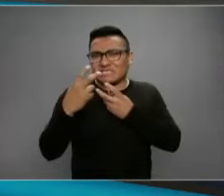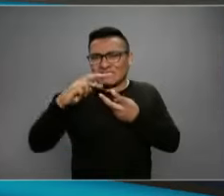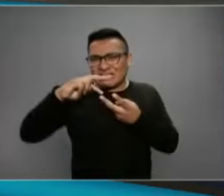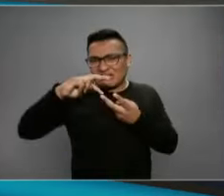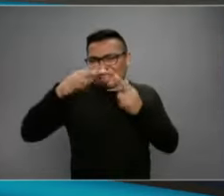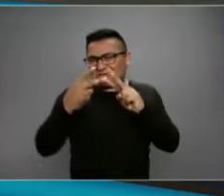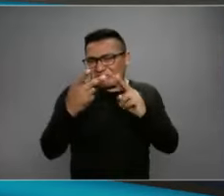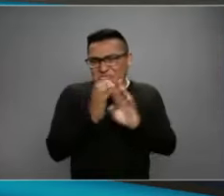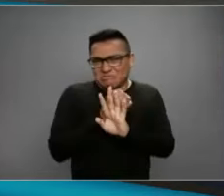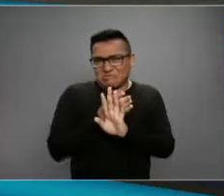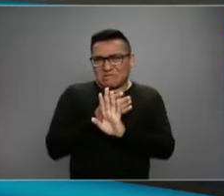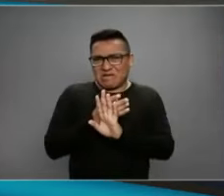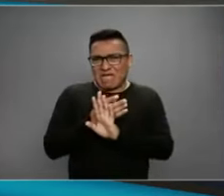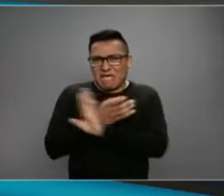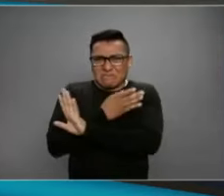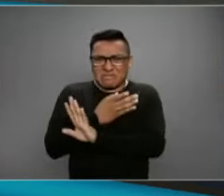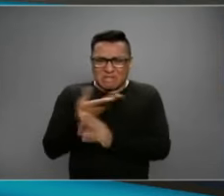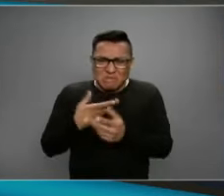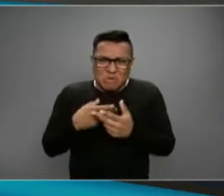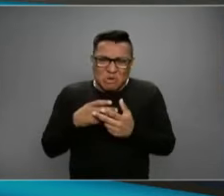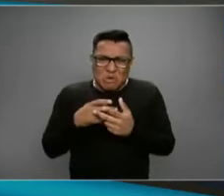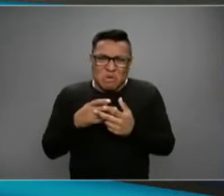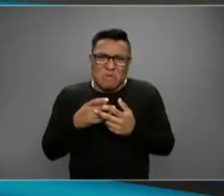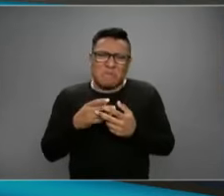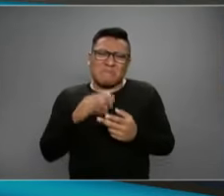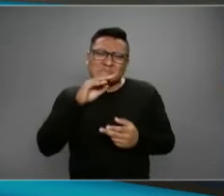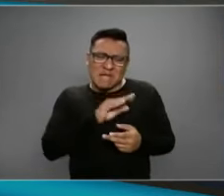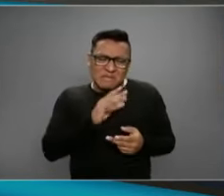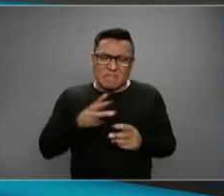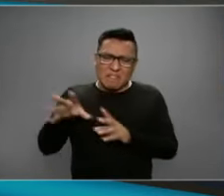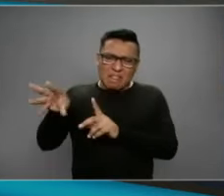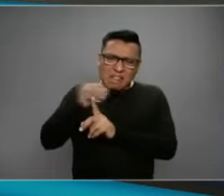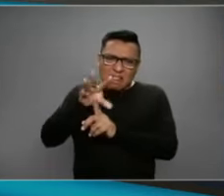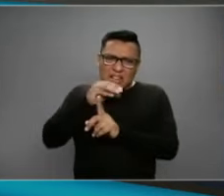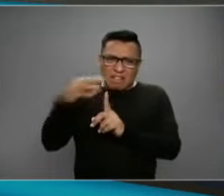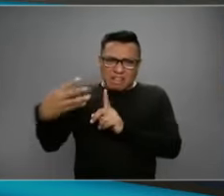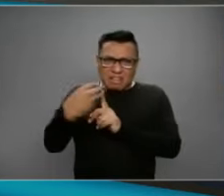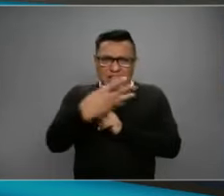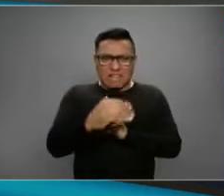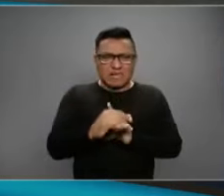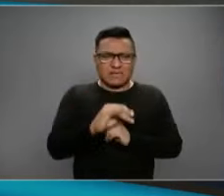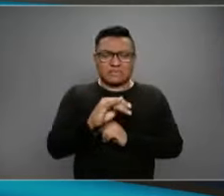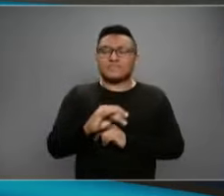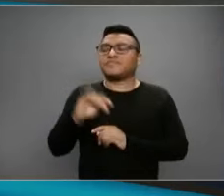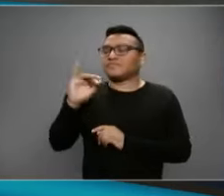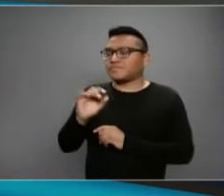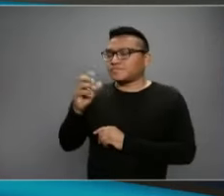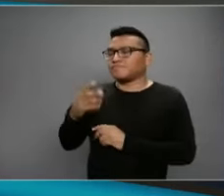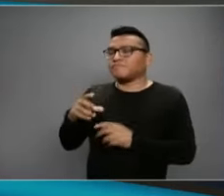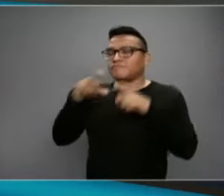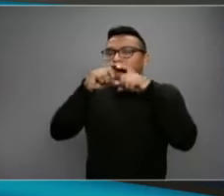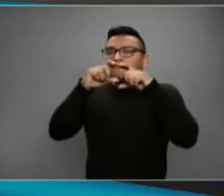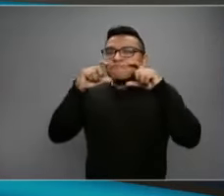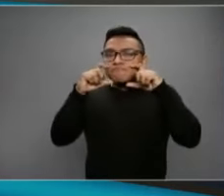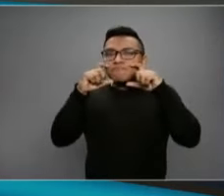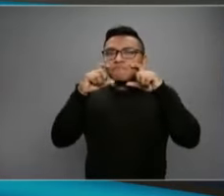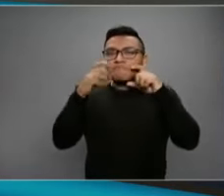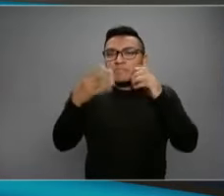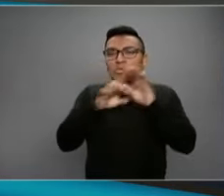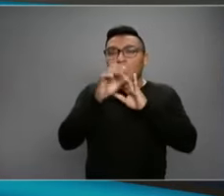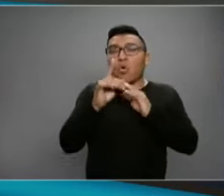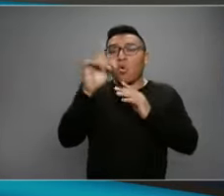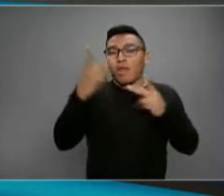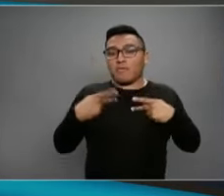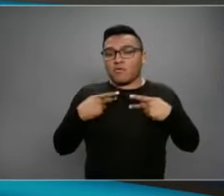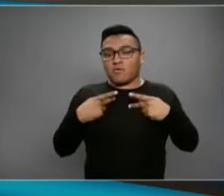contraproducente siempre y cuando se utilice frente a una persona que está enferma y que esa